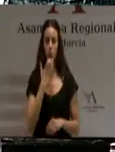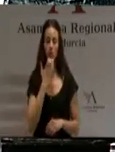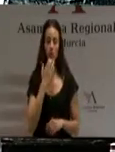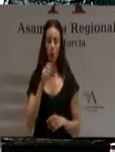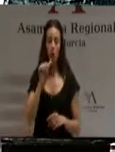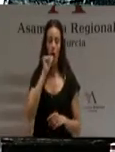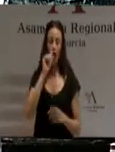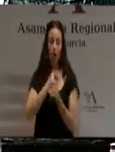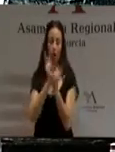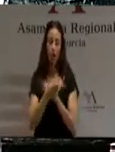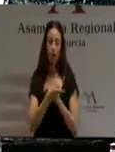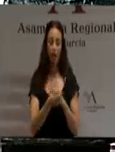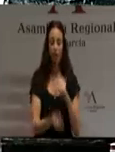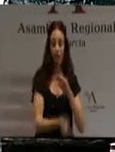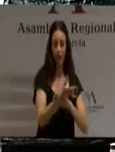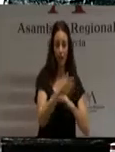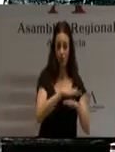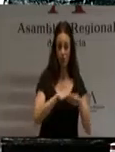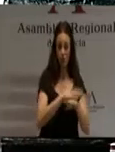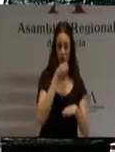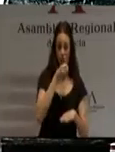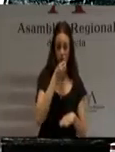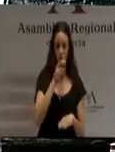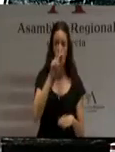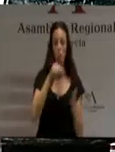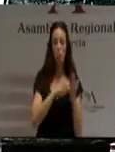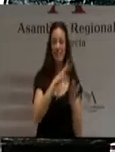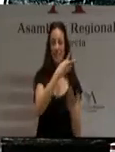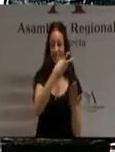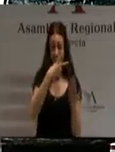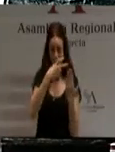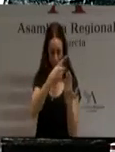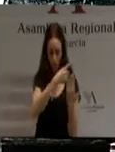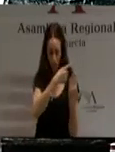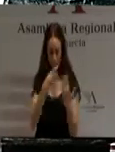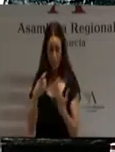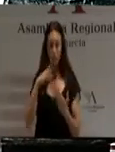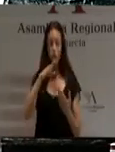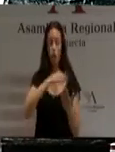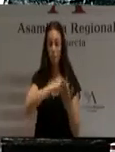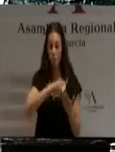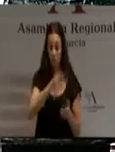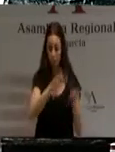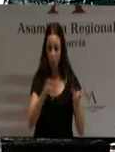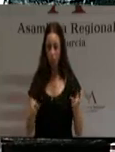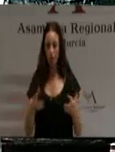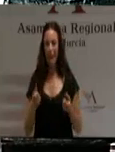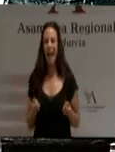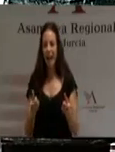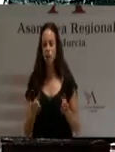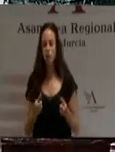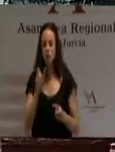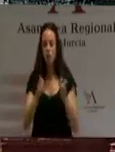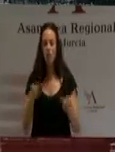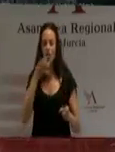construyó el PSOE en las que se gastaron 2.600 millones de euros de todos los españoles, también de los murcianos, y que no